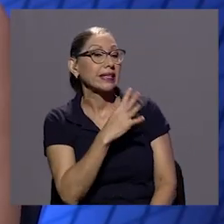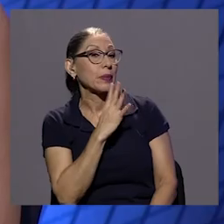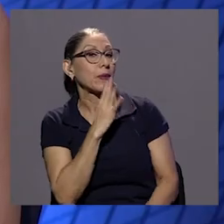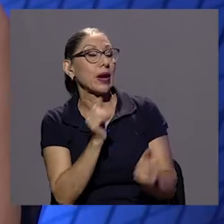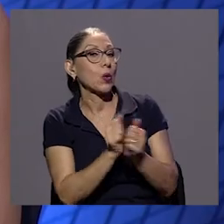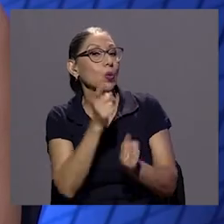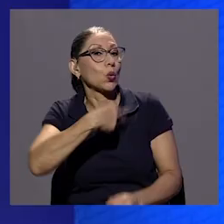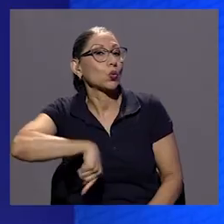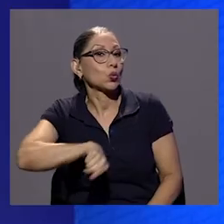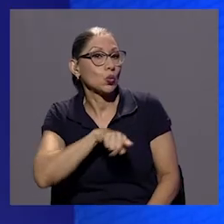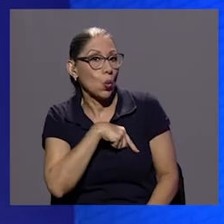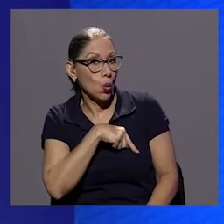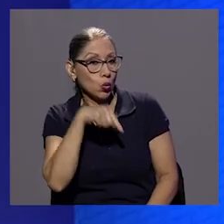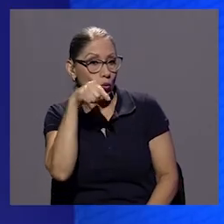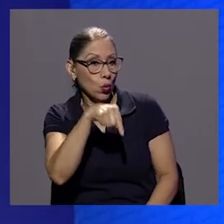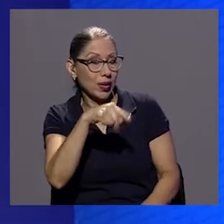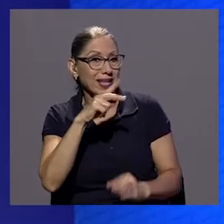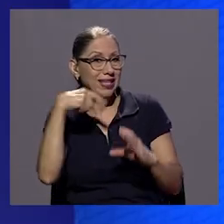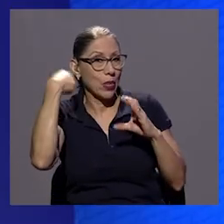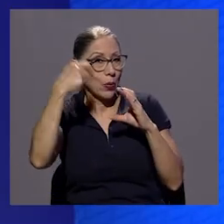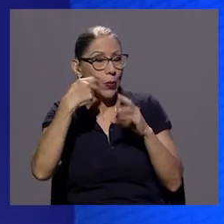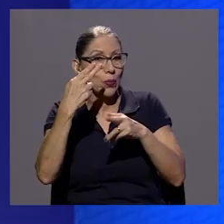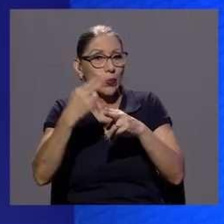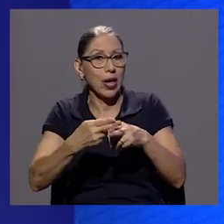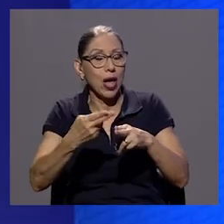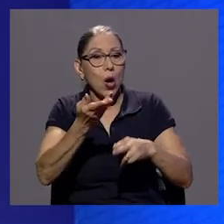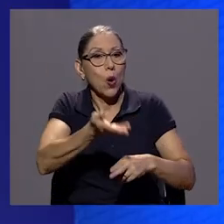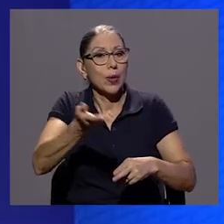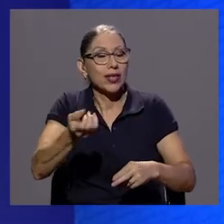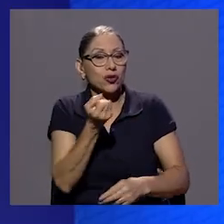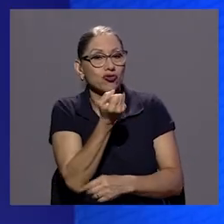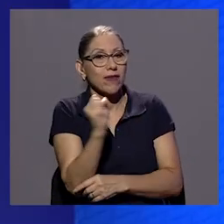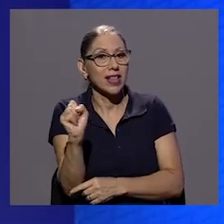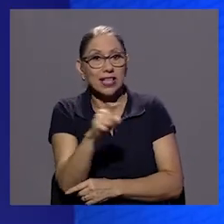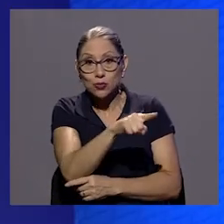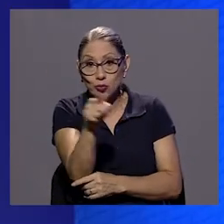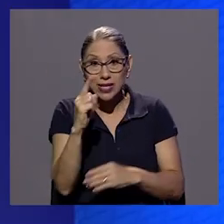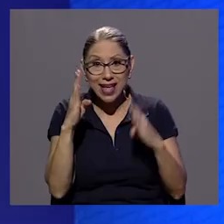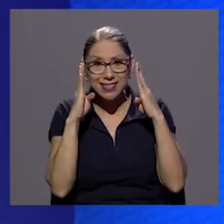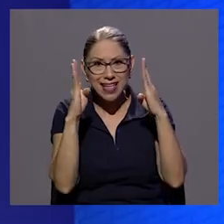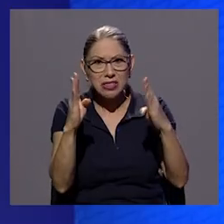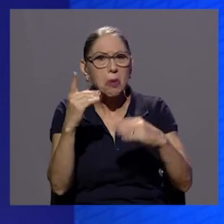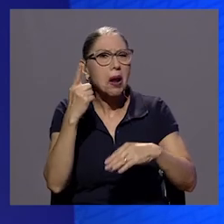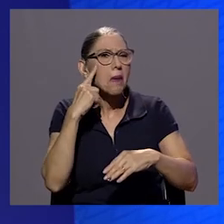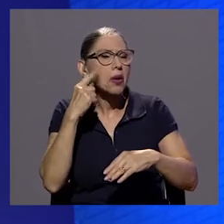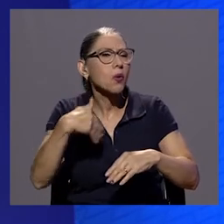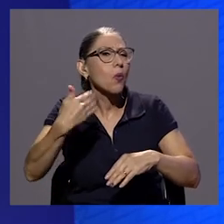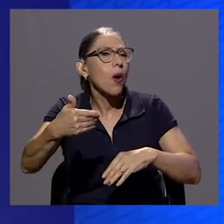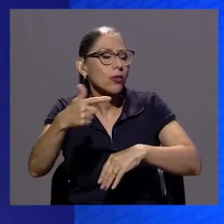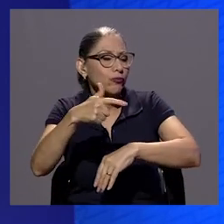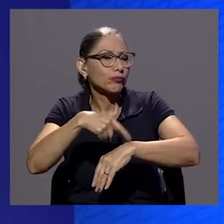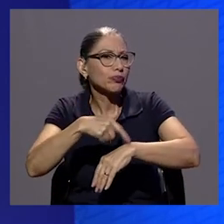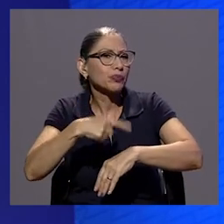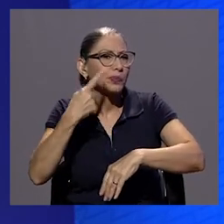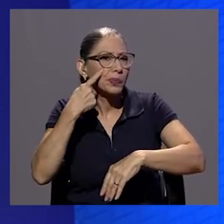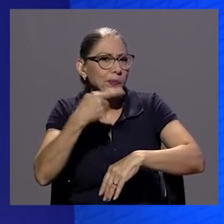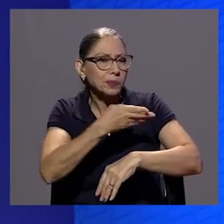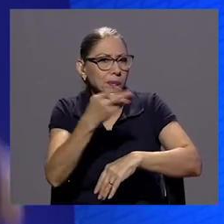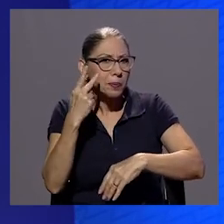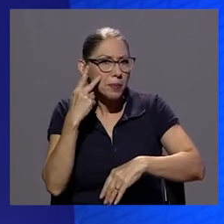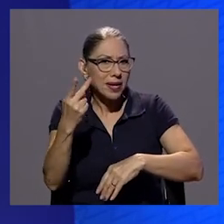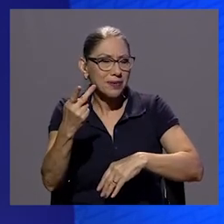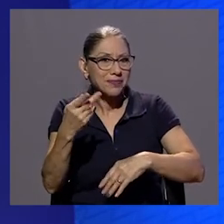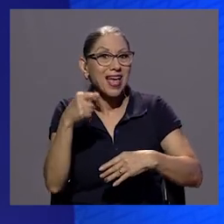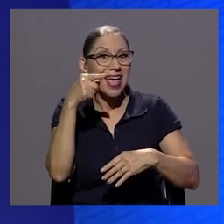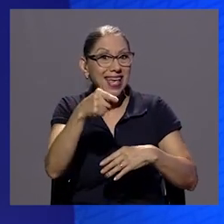documental objetos rebeldes así es que esté atento para ver en qué momento usted podrá disfrutar de esta película la ópera